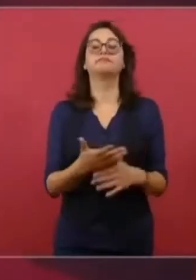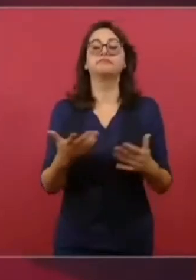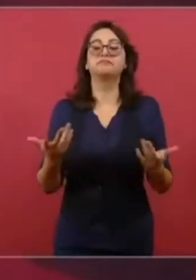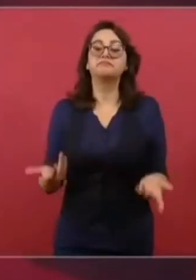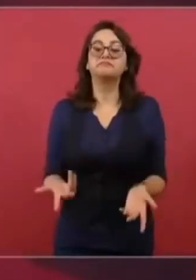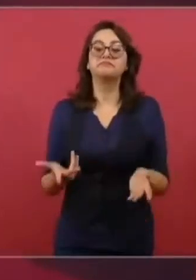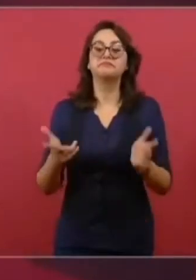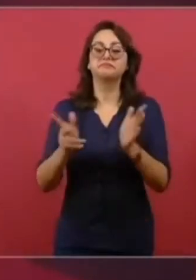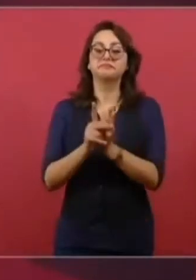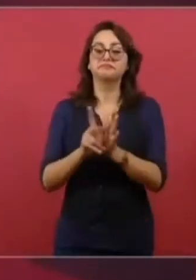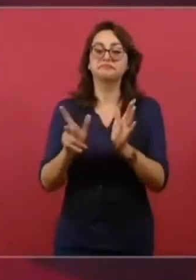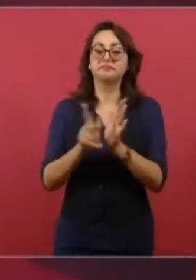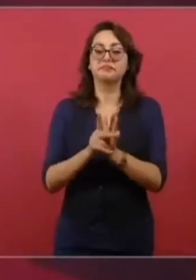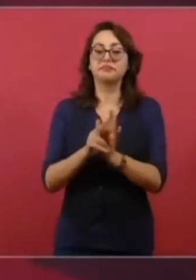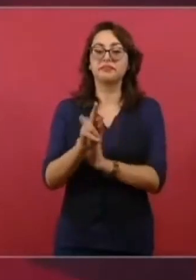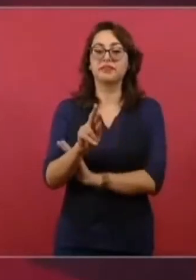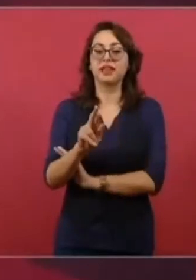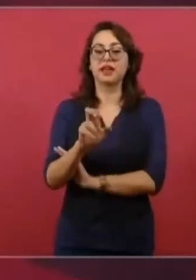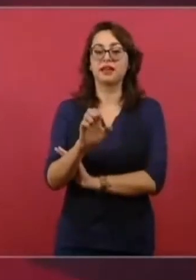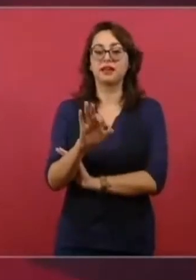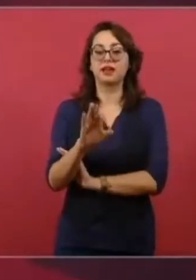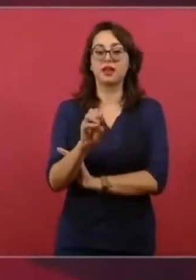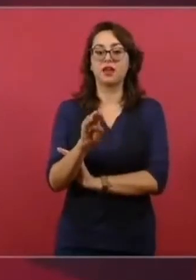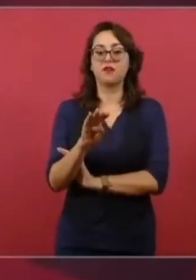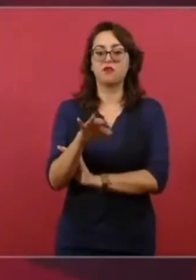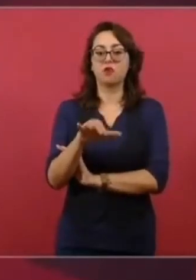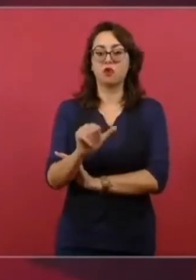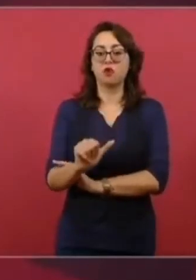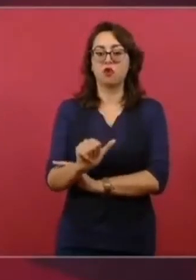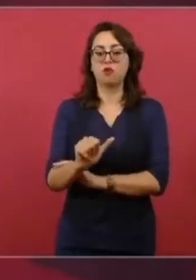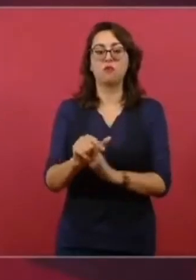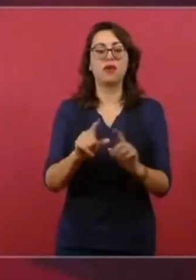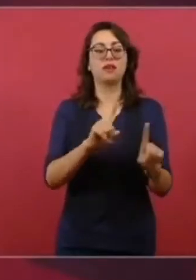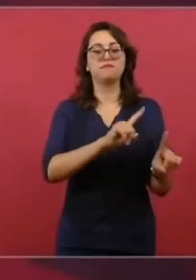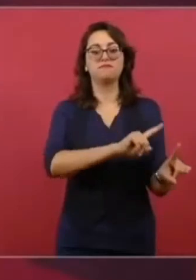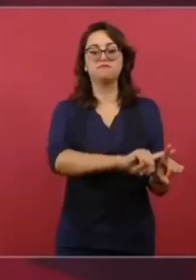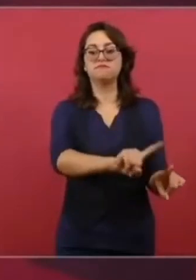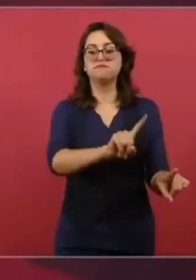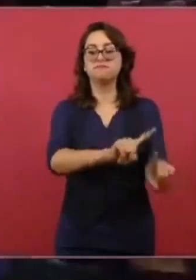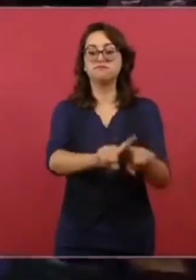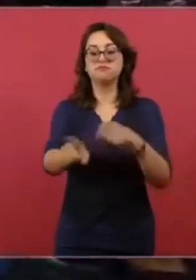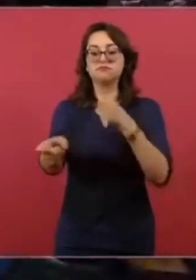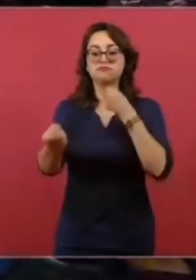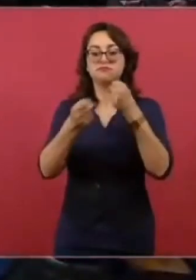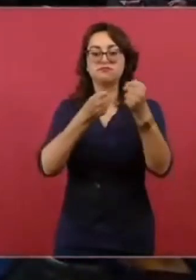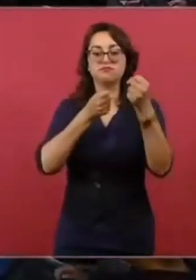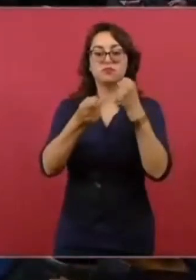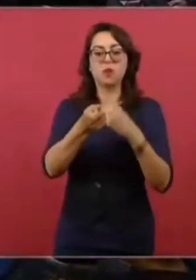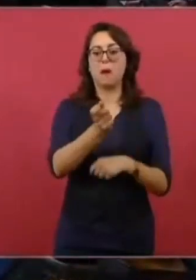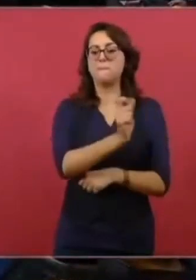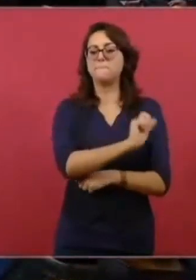en los opinadores famosos,